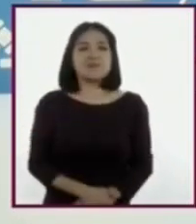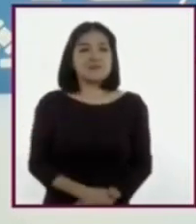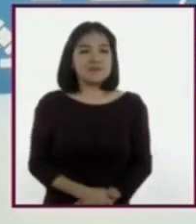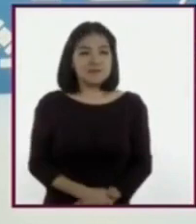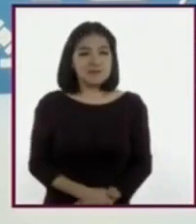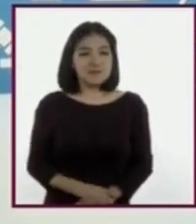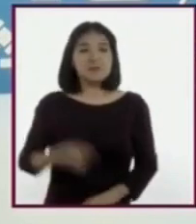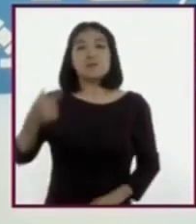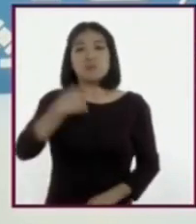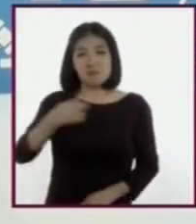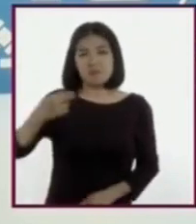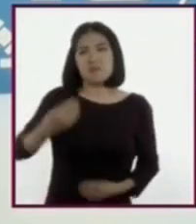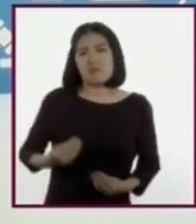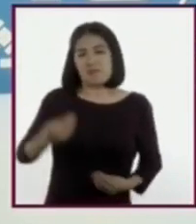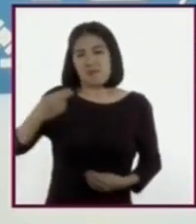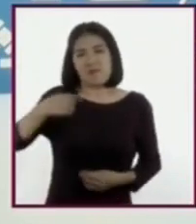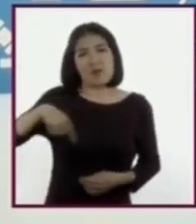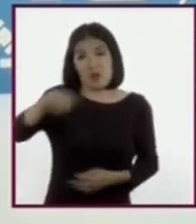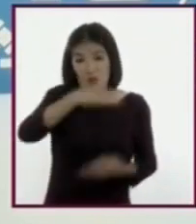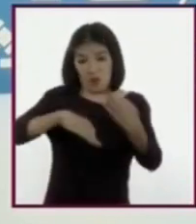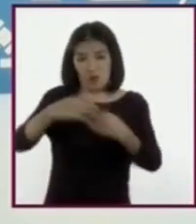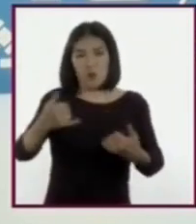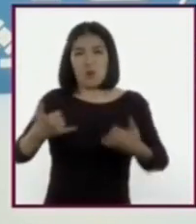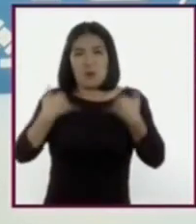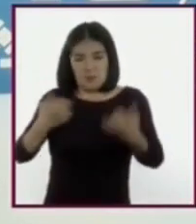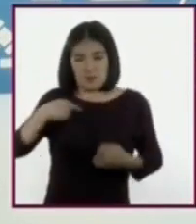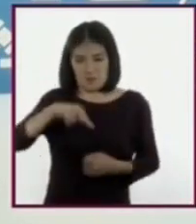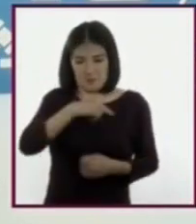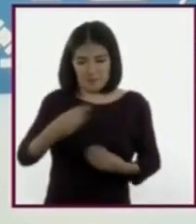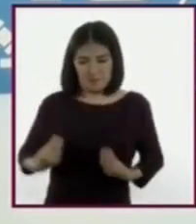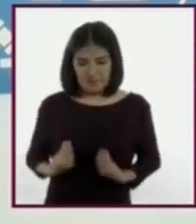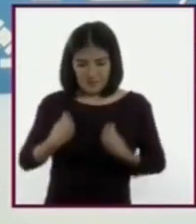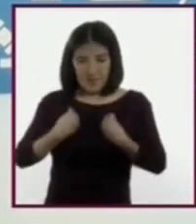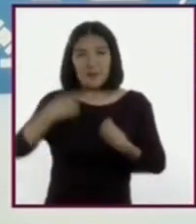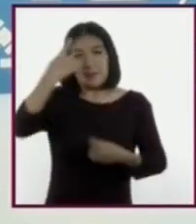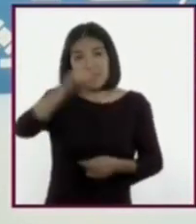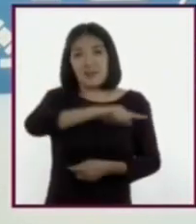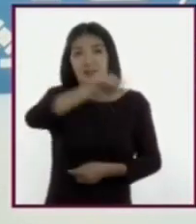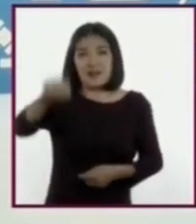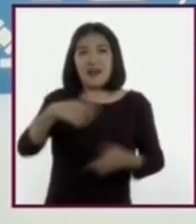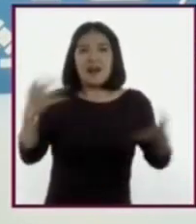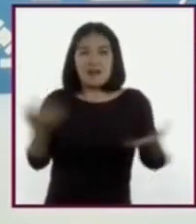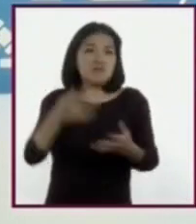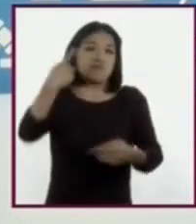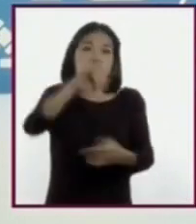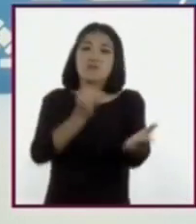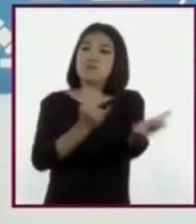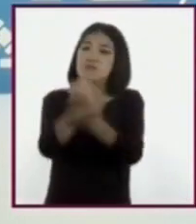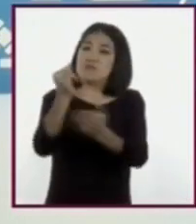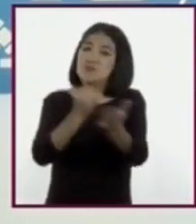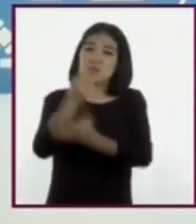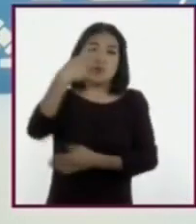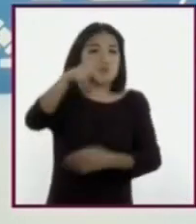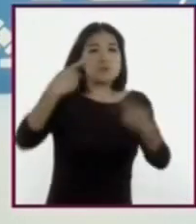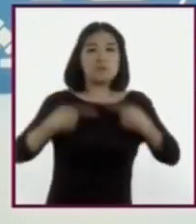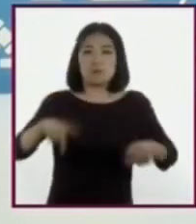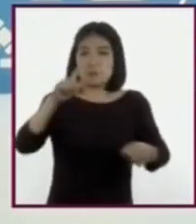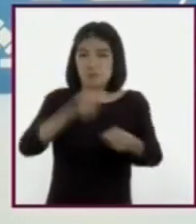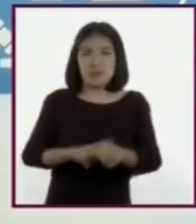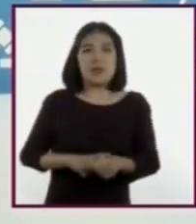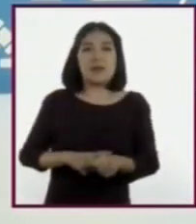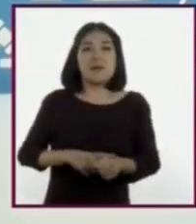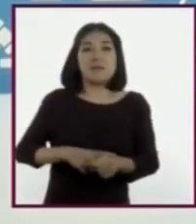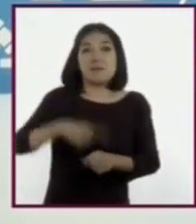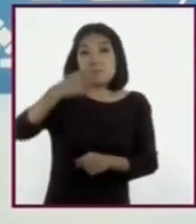Nuestra vida y como parte de ella nuestra sexualidad son una decisión personal. Aunque también hay que decir que no es fácil